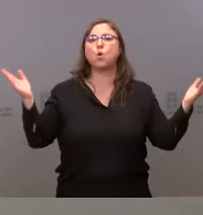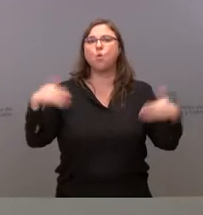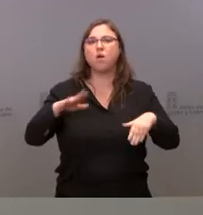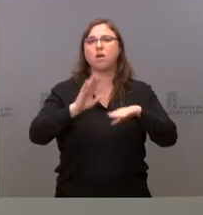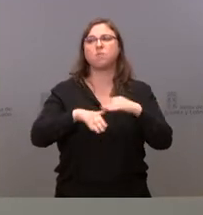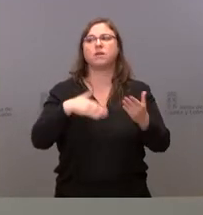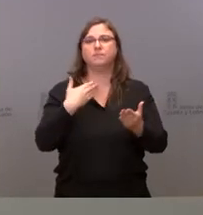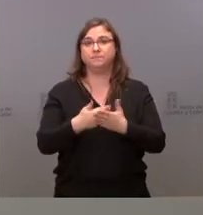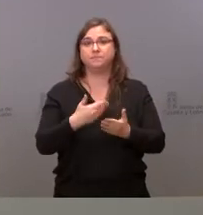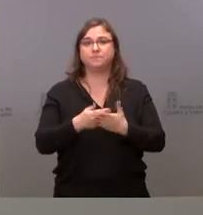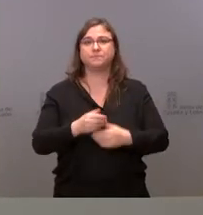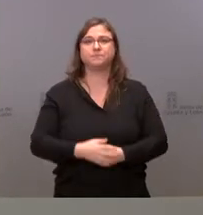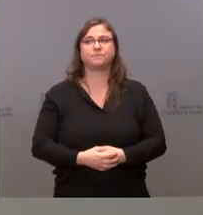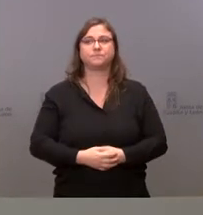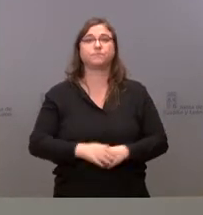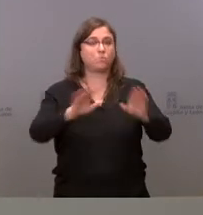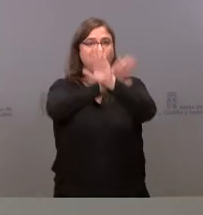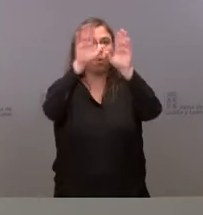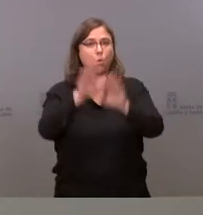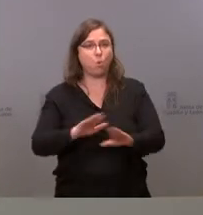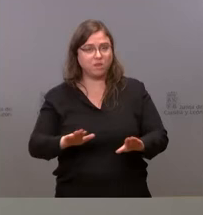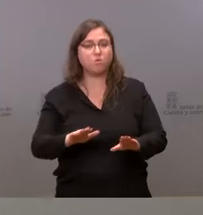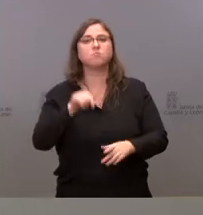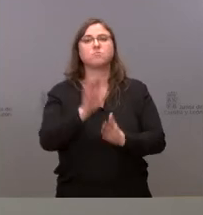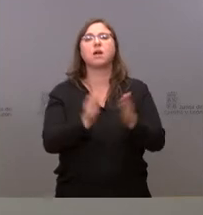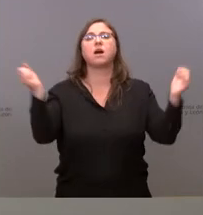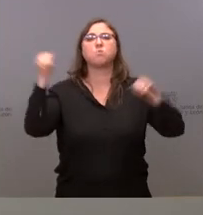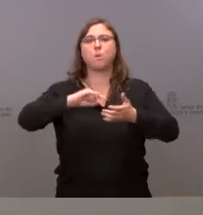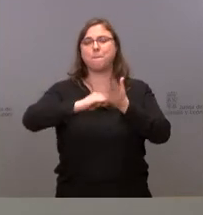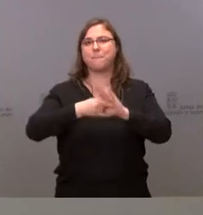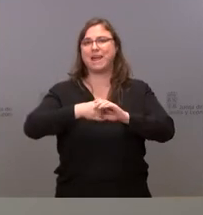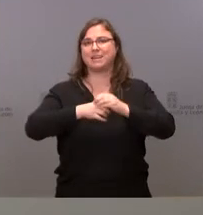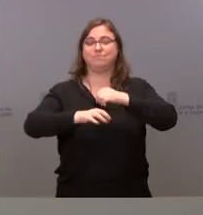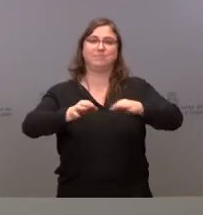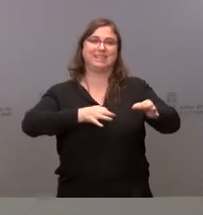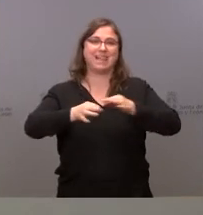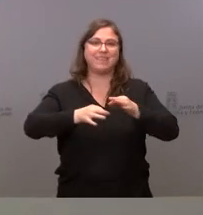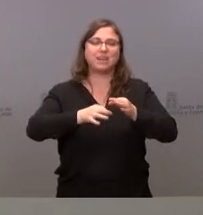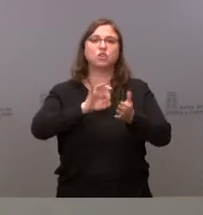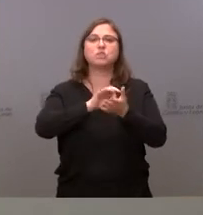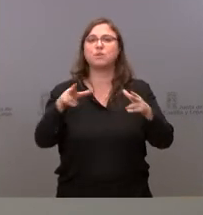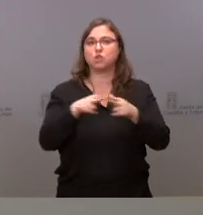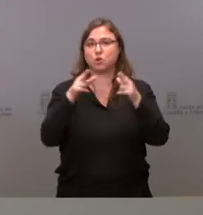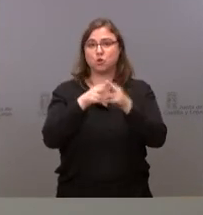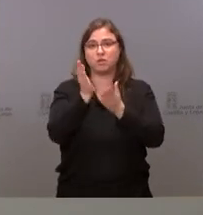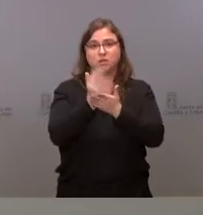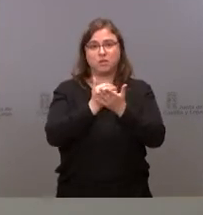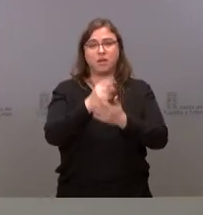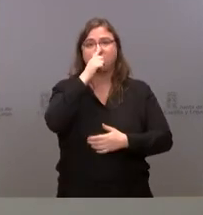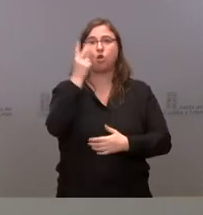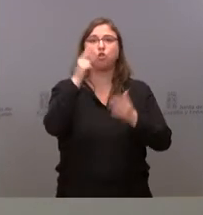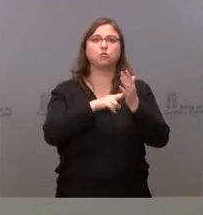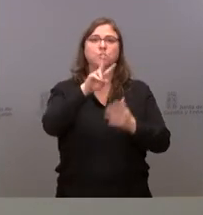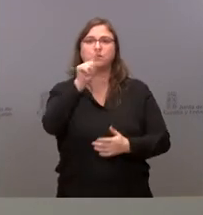la misma. Y, por último, aprobamos el Plan Estratégico de Servicios Sociales de la Comunidad 2021